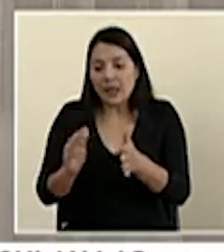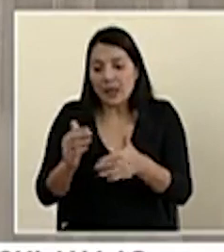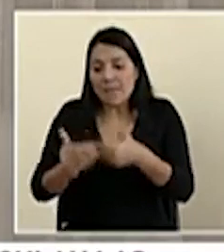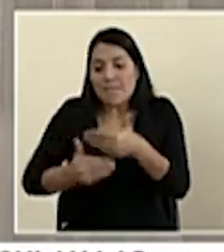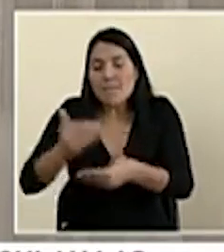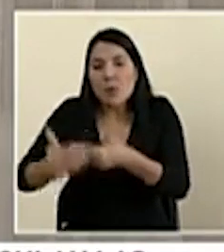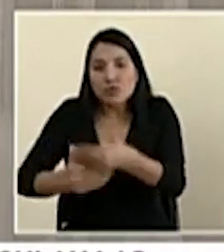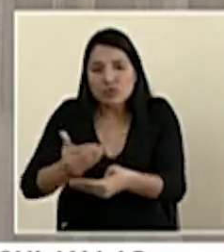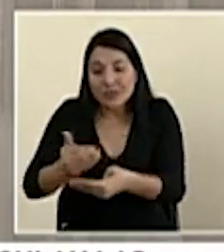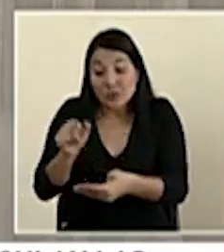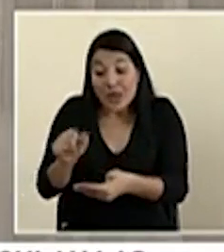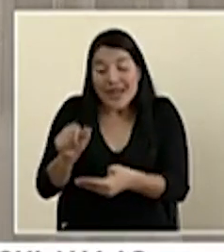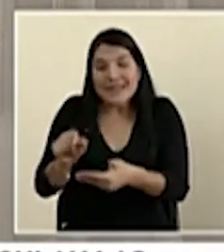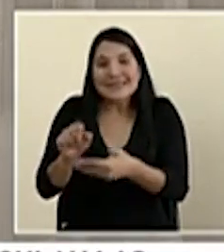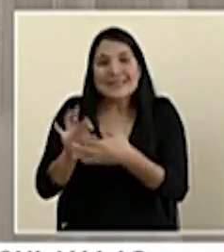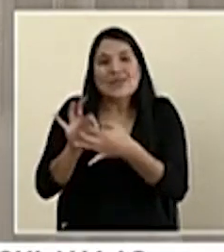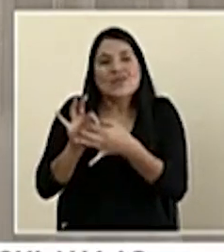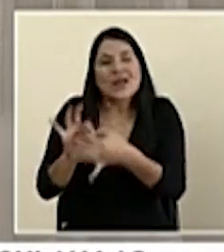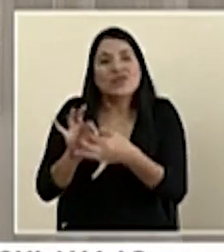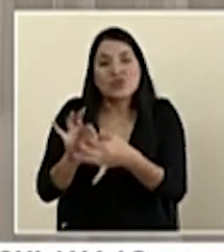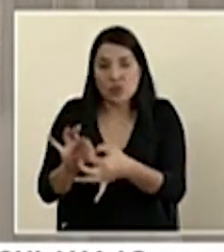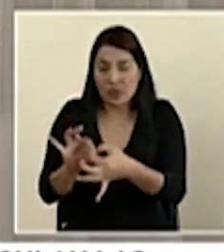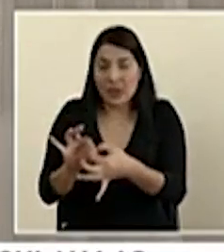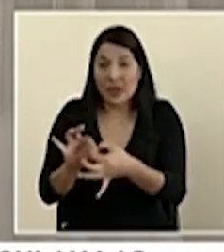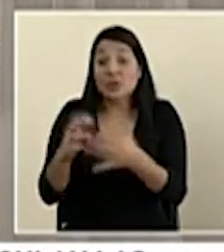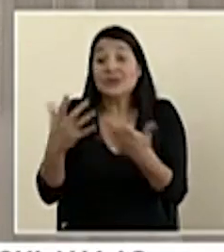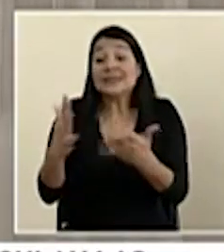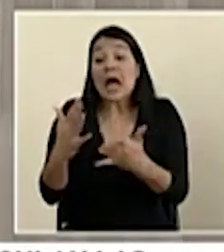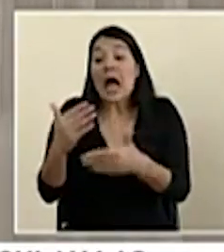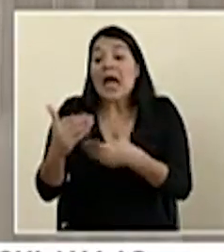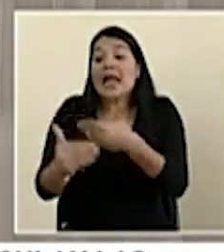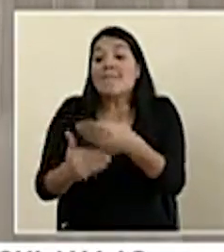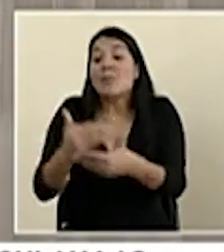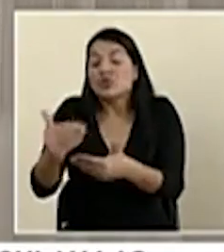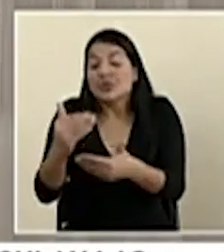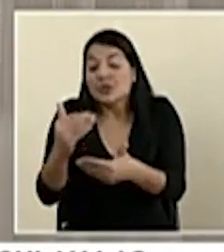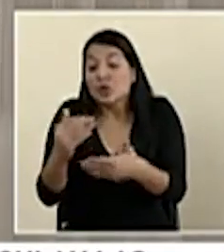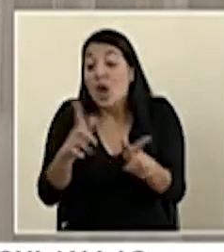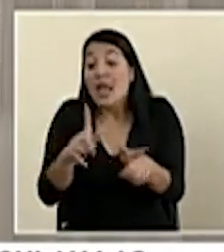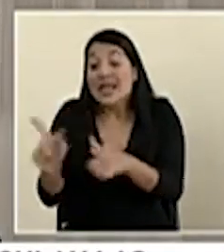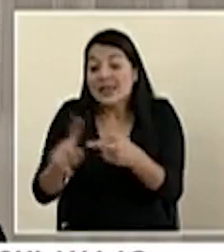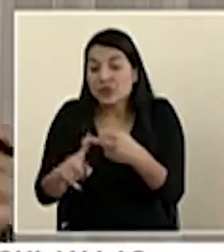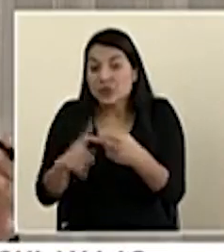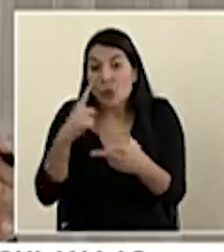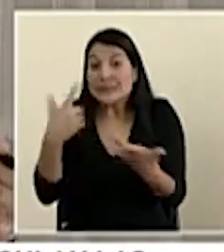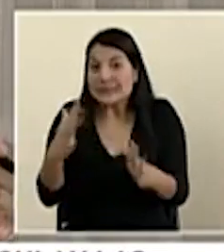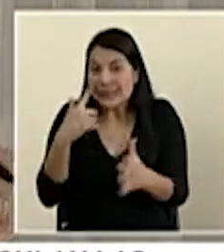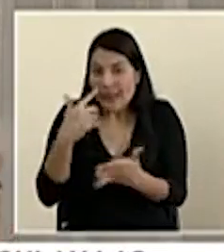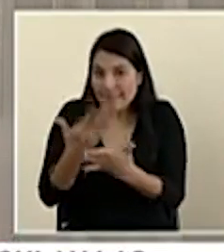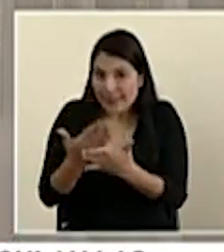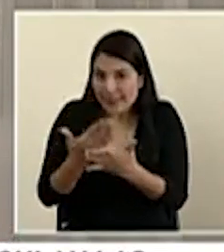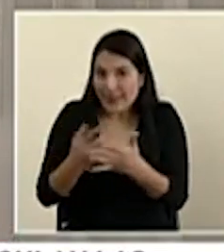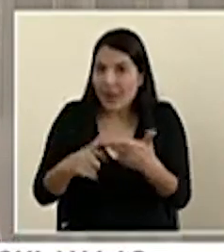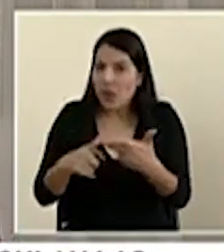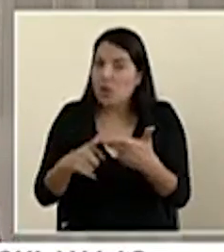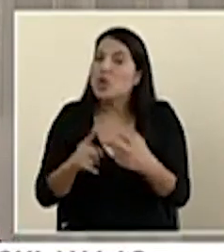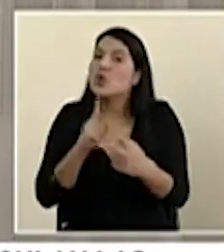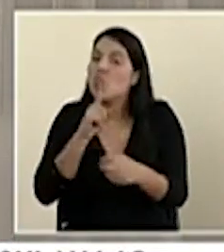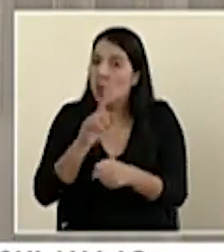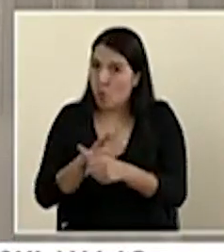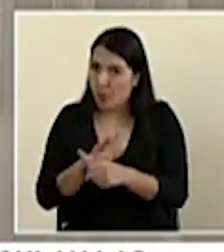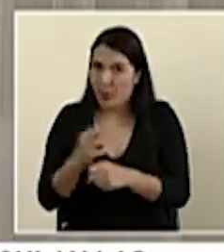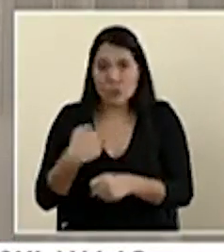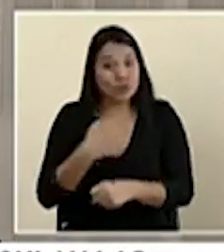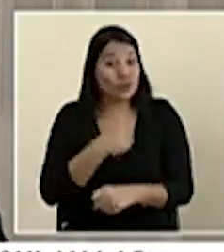ver con que esos protocolos estén listos, estén verificados y estén ejecutando. No podemos permitir que la sociedad